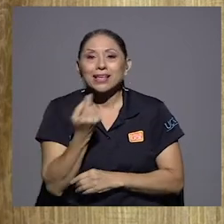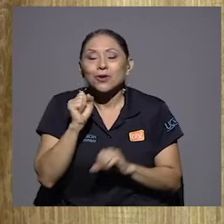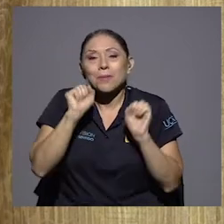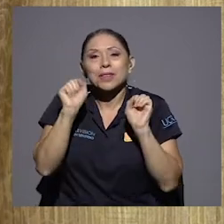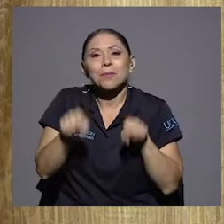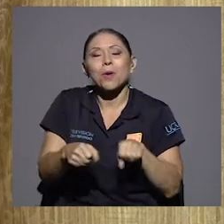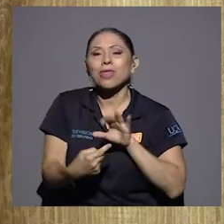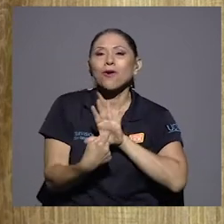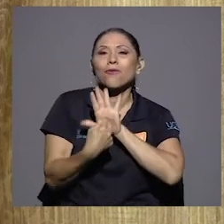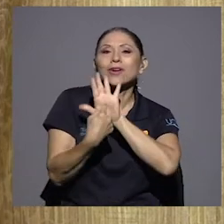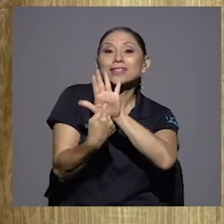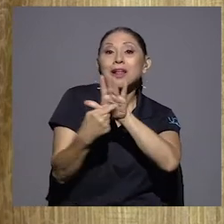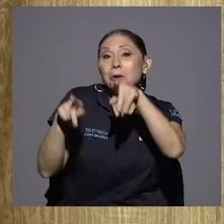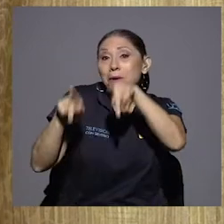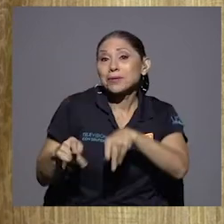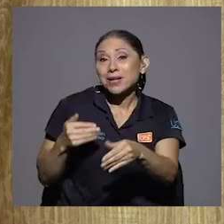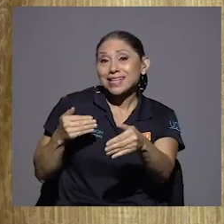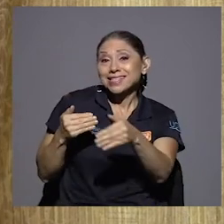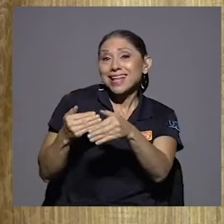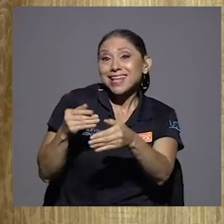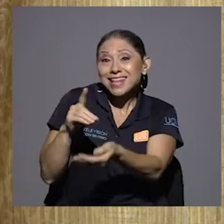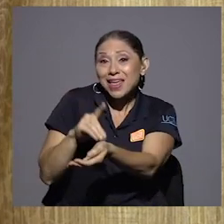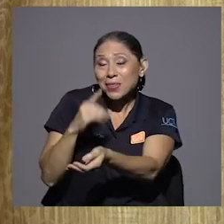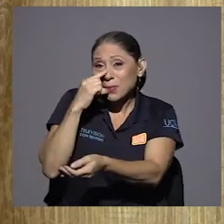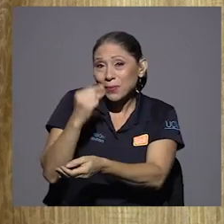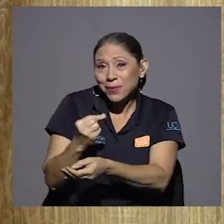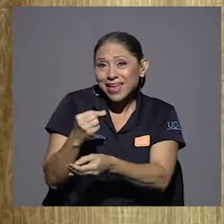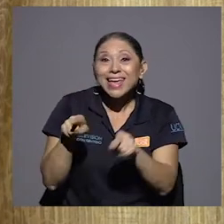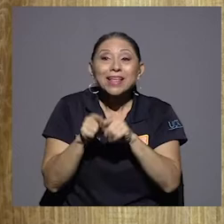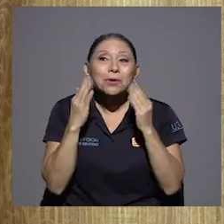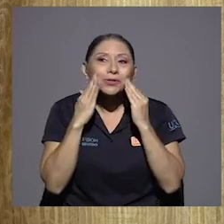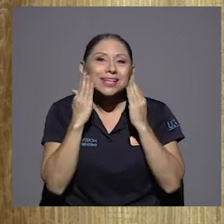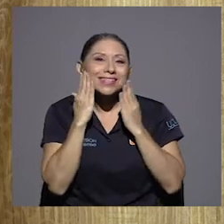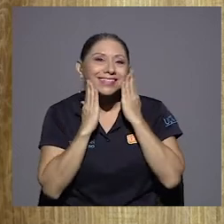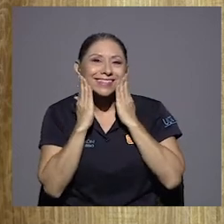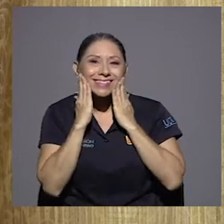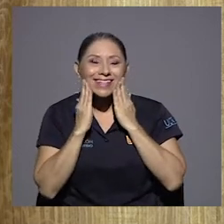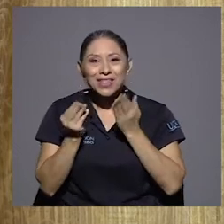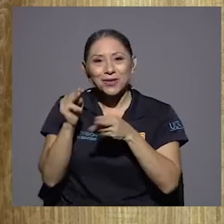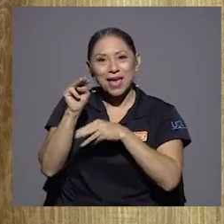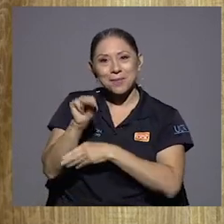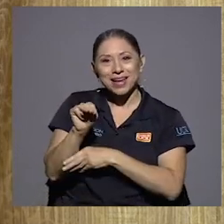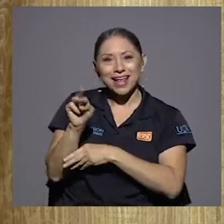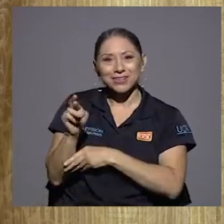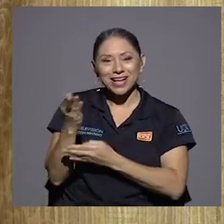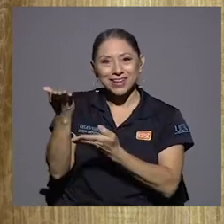ofrecer quien estaba cerquita de él y que le acariciaba los cachetes, doña María del Rosario.